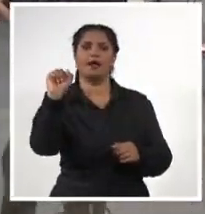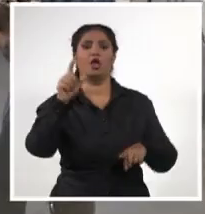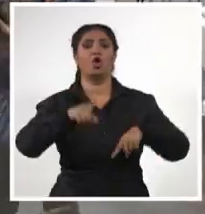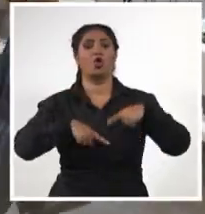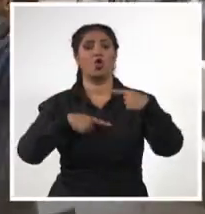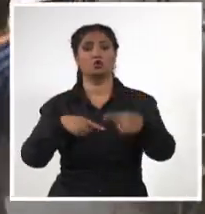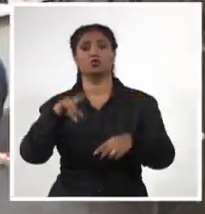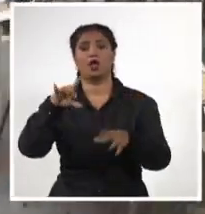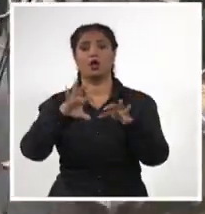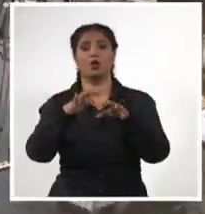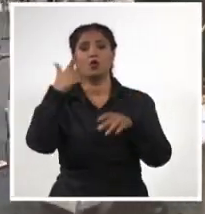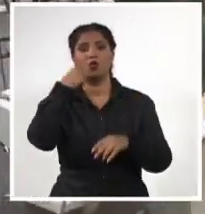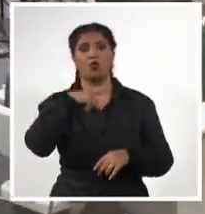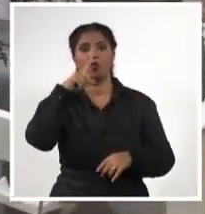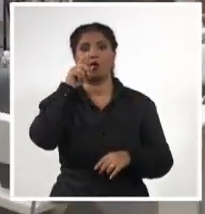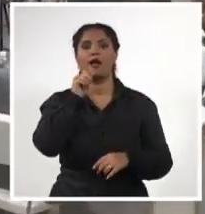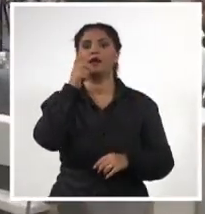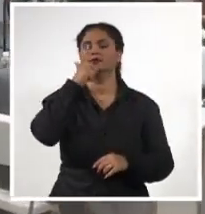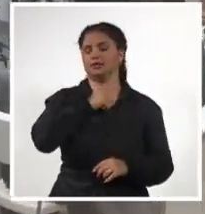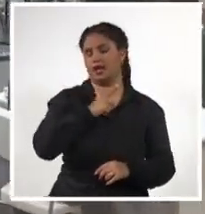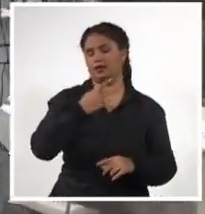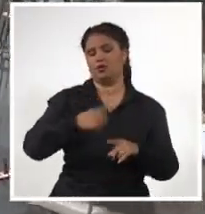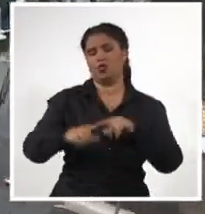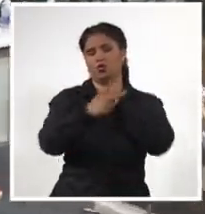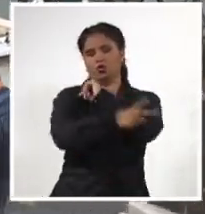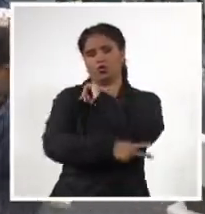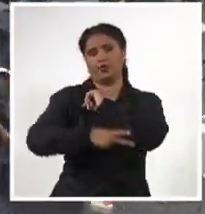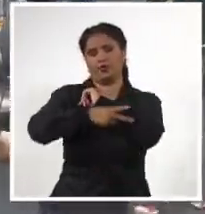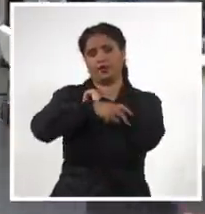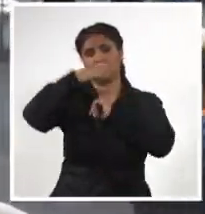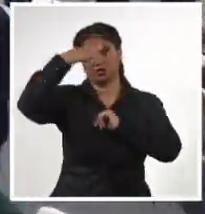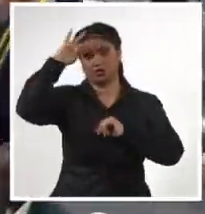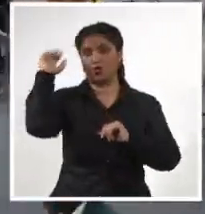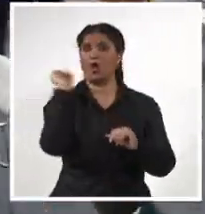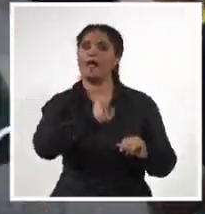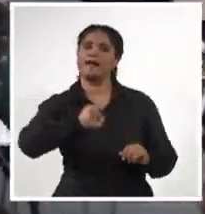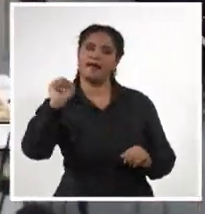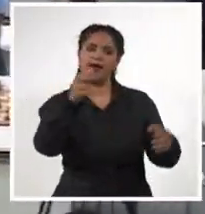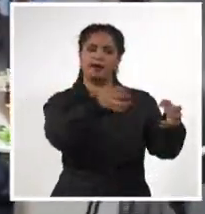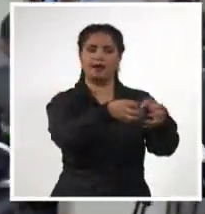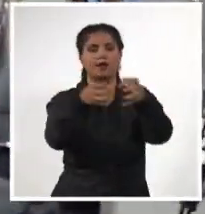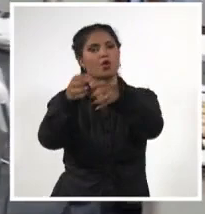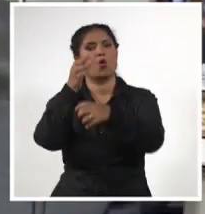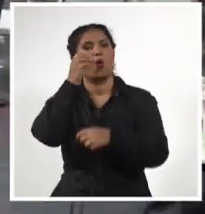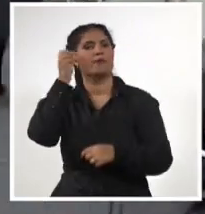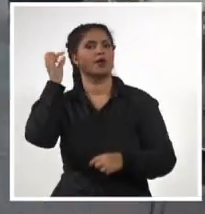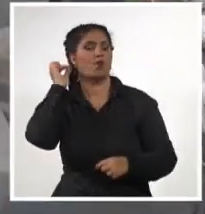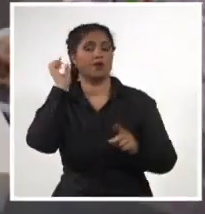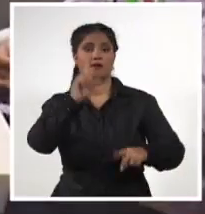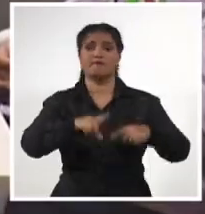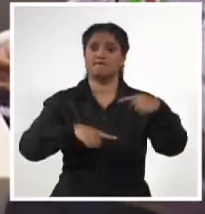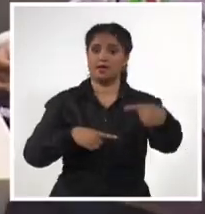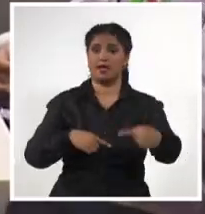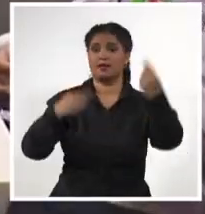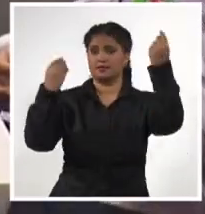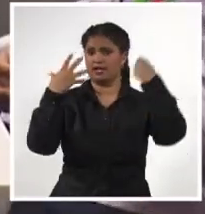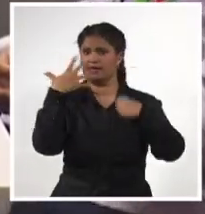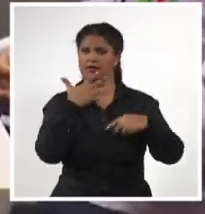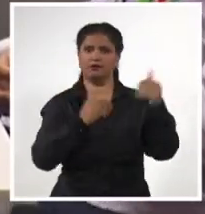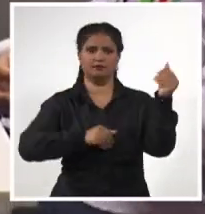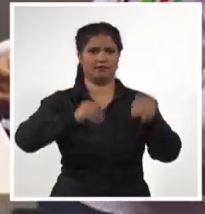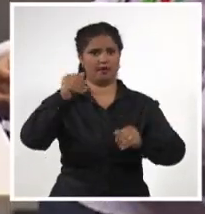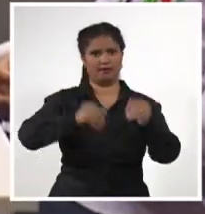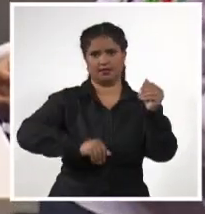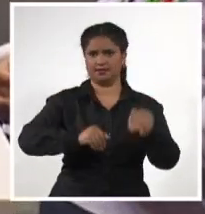Lissandra Ordaz, Jerifel Miranda, Janiela Forgas e Inaymin Hernández. Para mañana ya se conocen los rivales gracias al maestro internacional